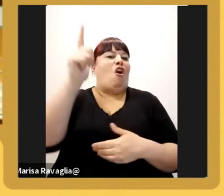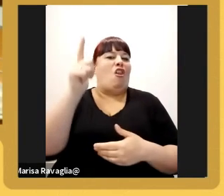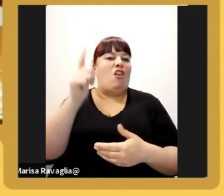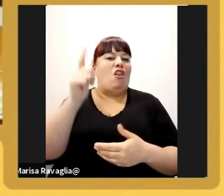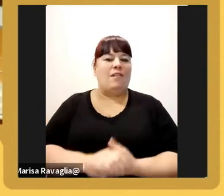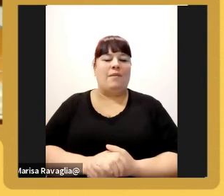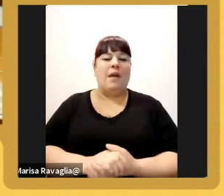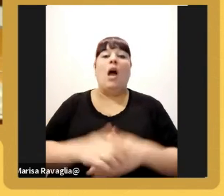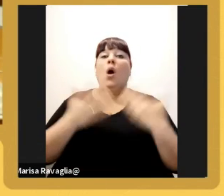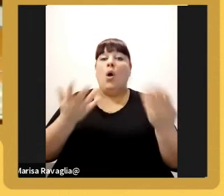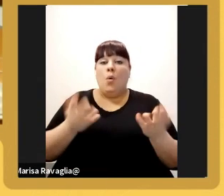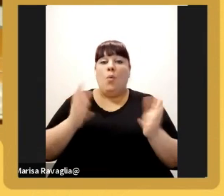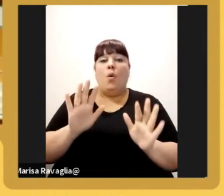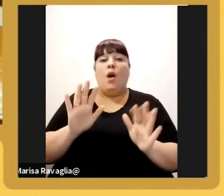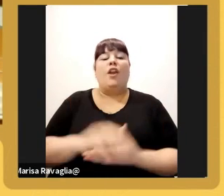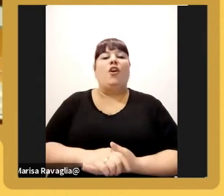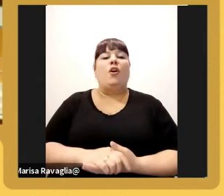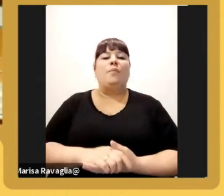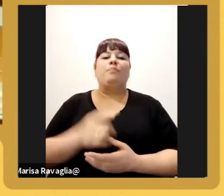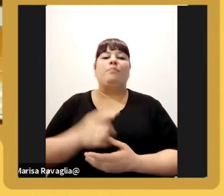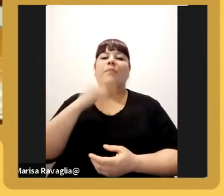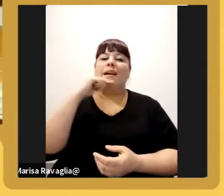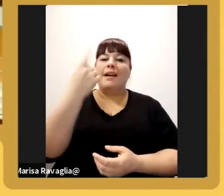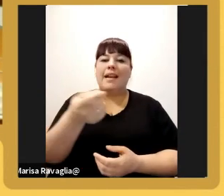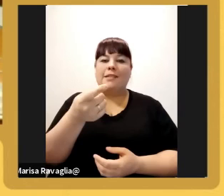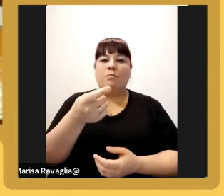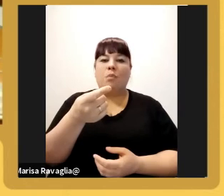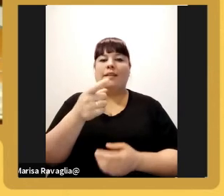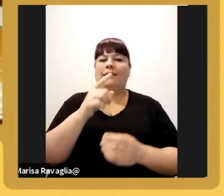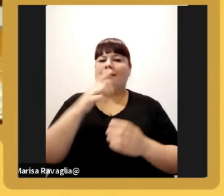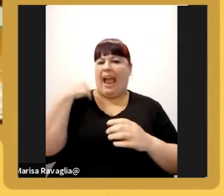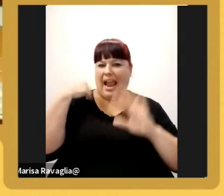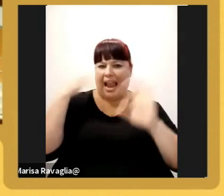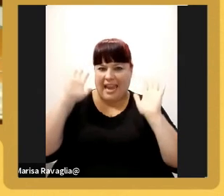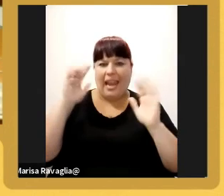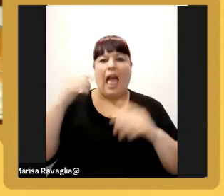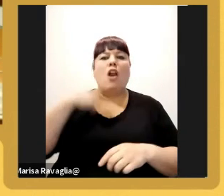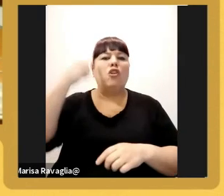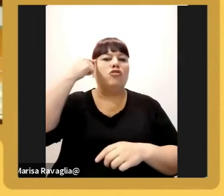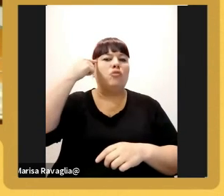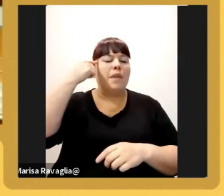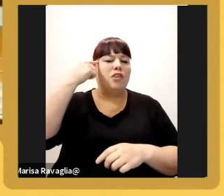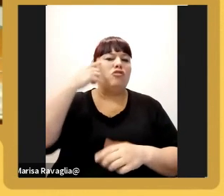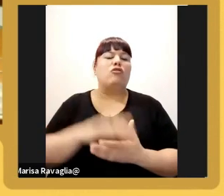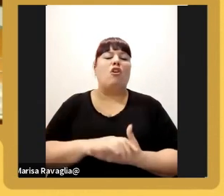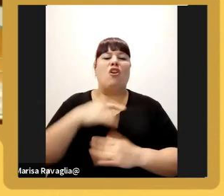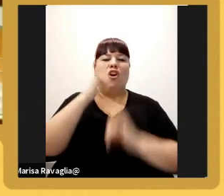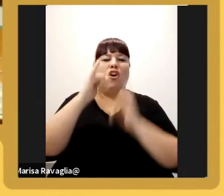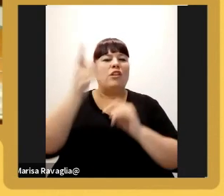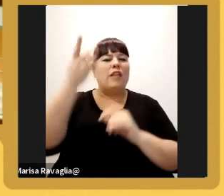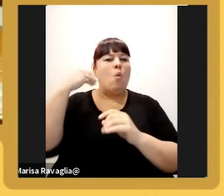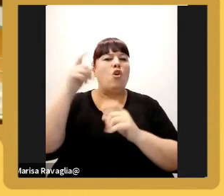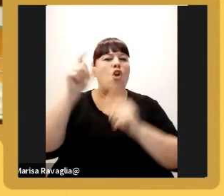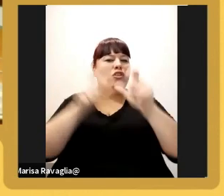bueno mirá me da una respuesta amplia y yo un poco creo que por ahí lo comenté con algunos de los miembros